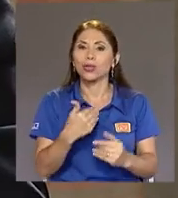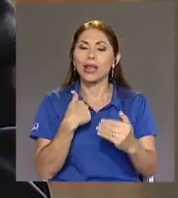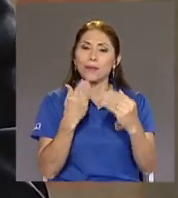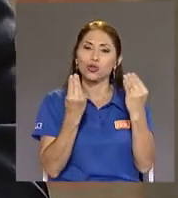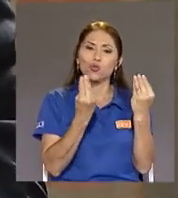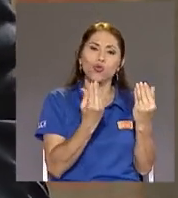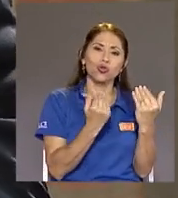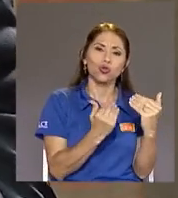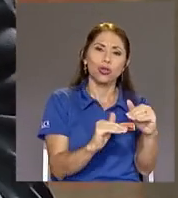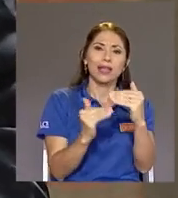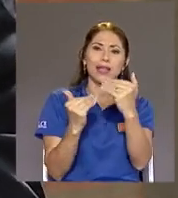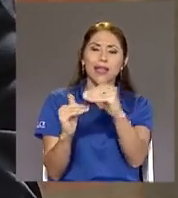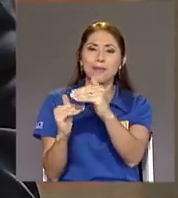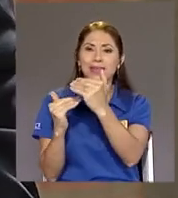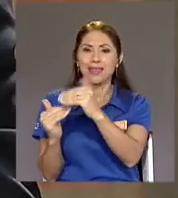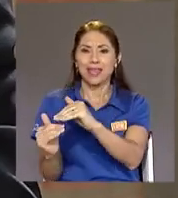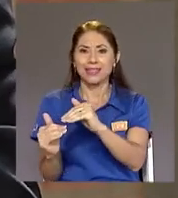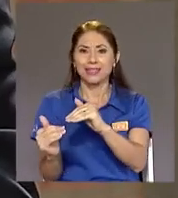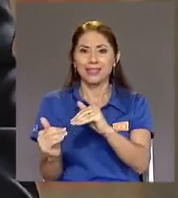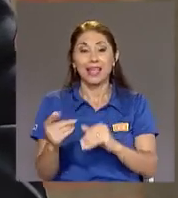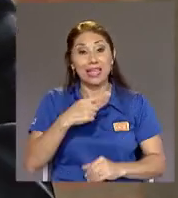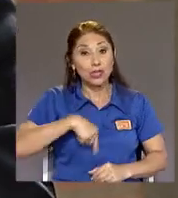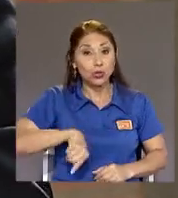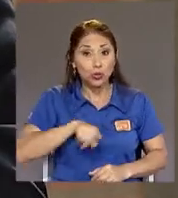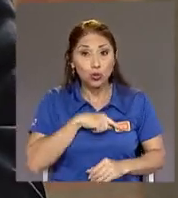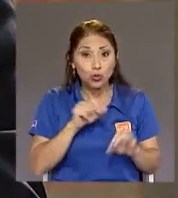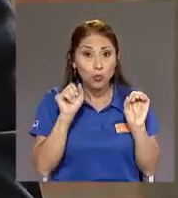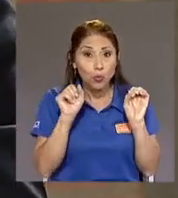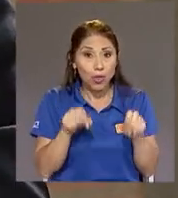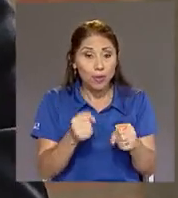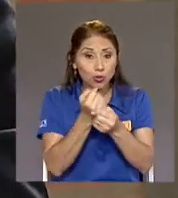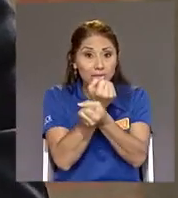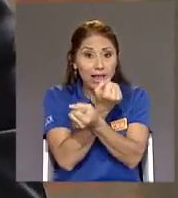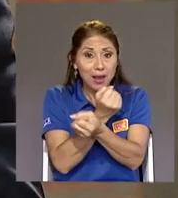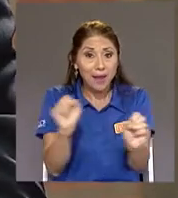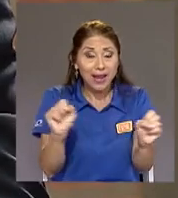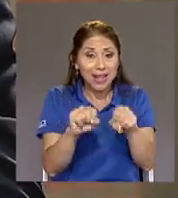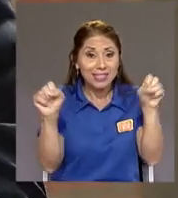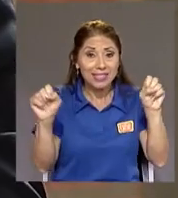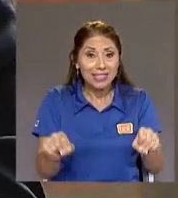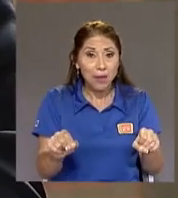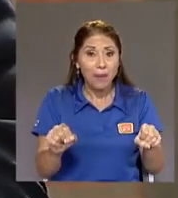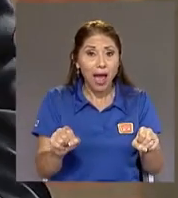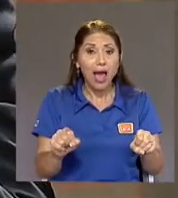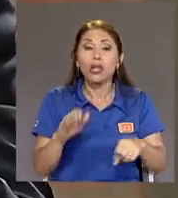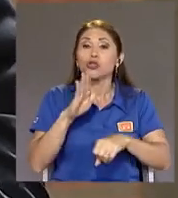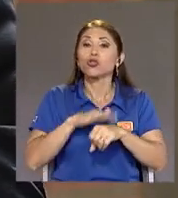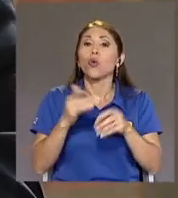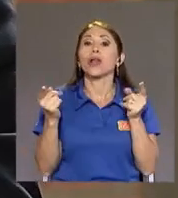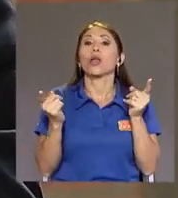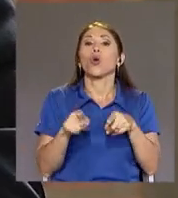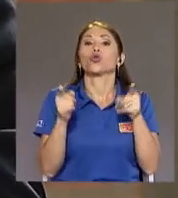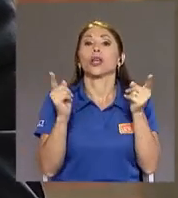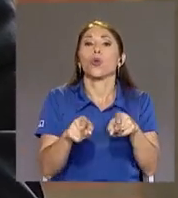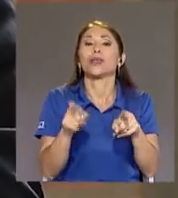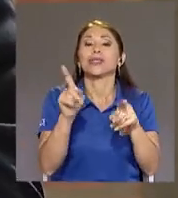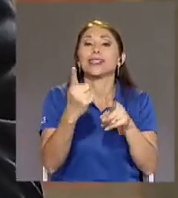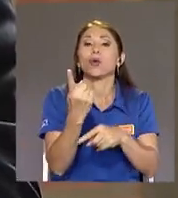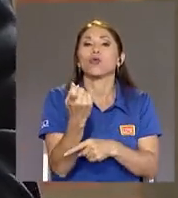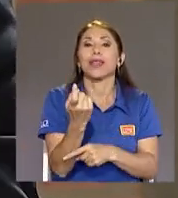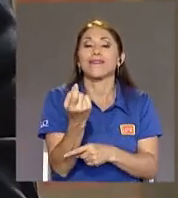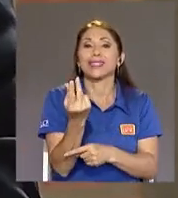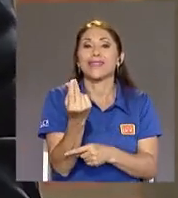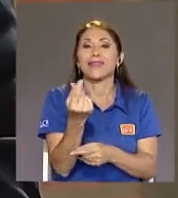En cuanto a Que tanto Podemos salvar Al sistema De las consecuencias De un déficit fiscal La única manera De salvar Al sistema De